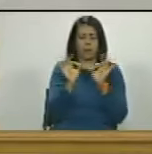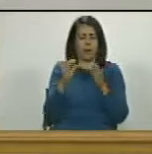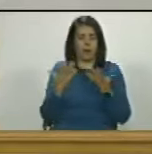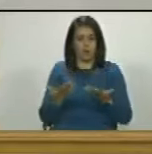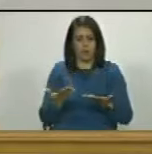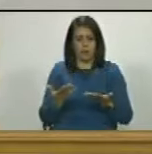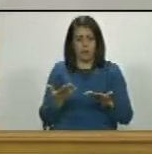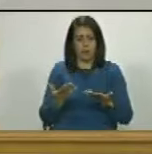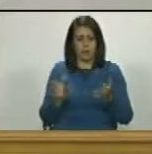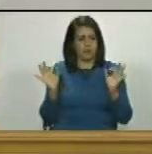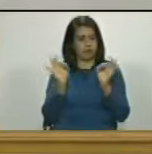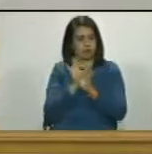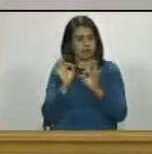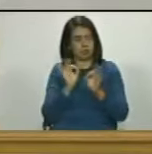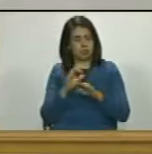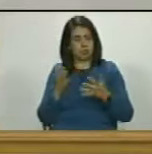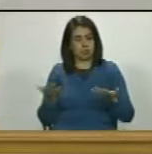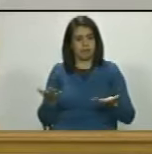nadie